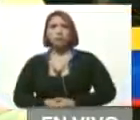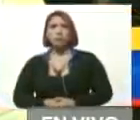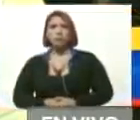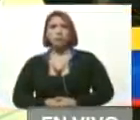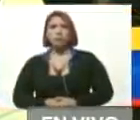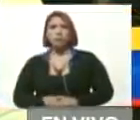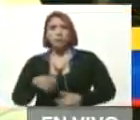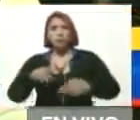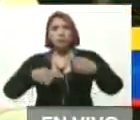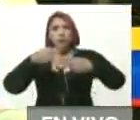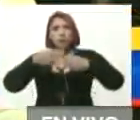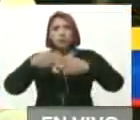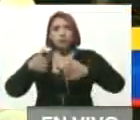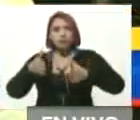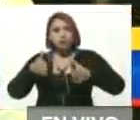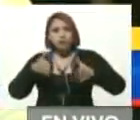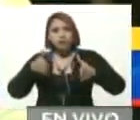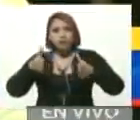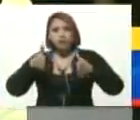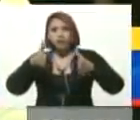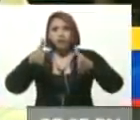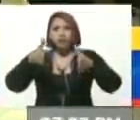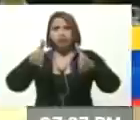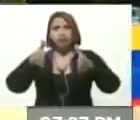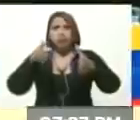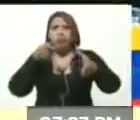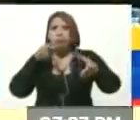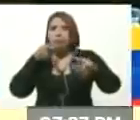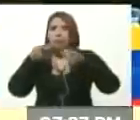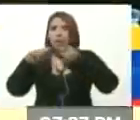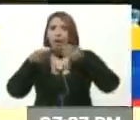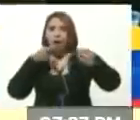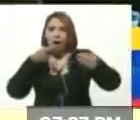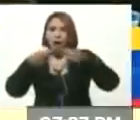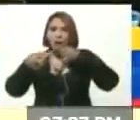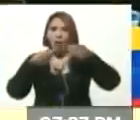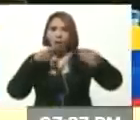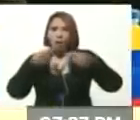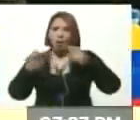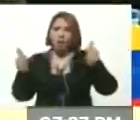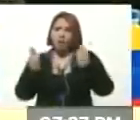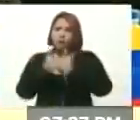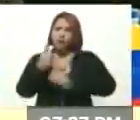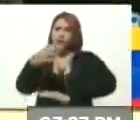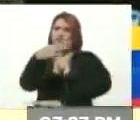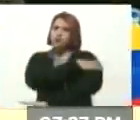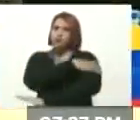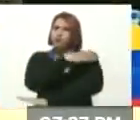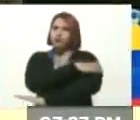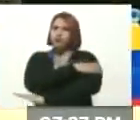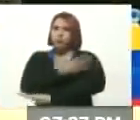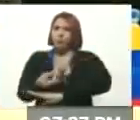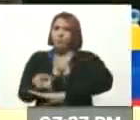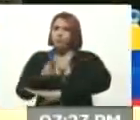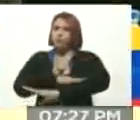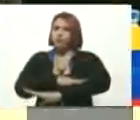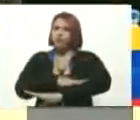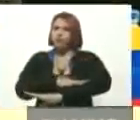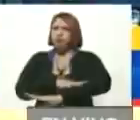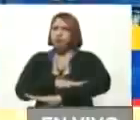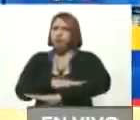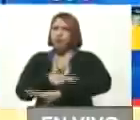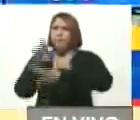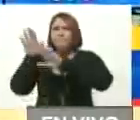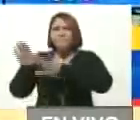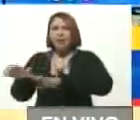construir el camino del diálogo con la oposición extremista, piti yanqui,